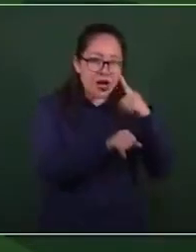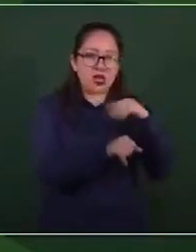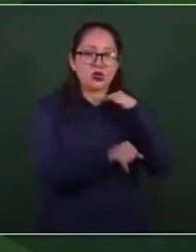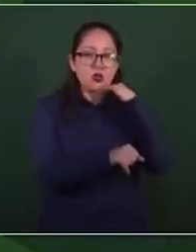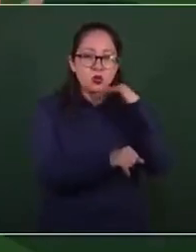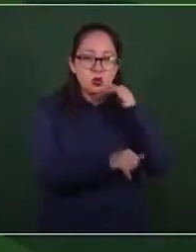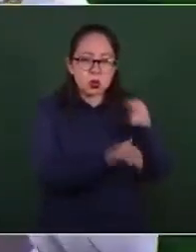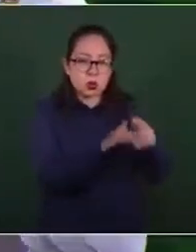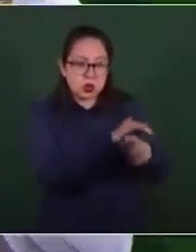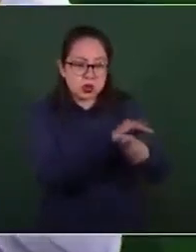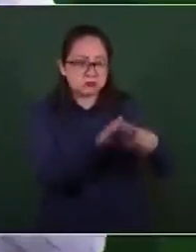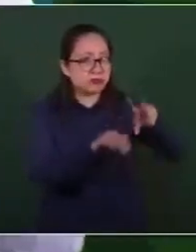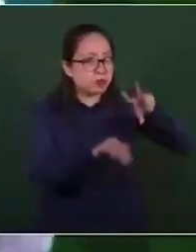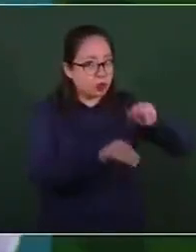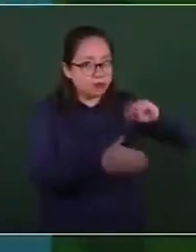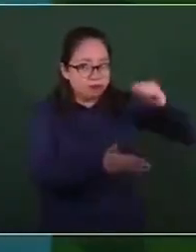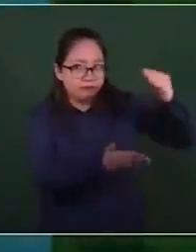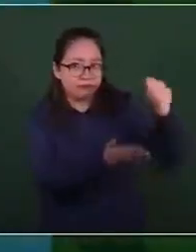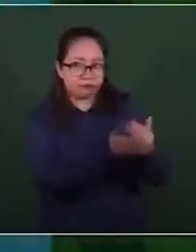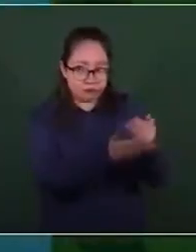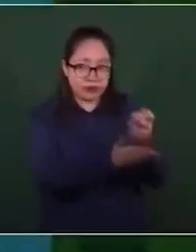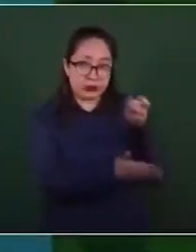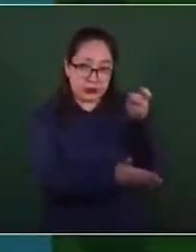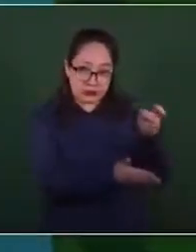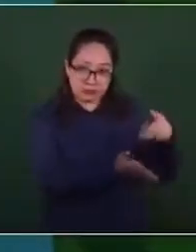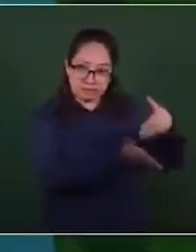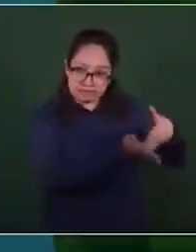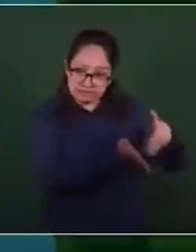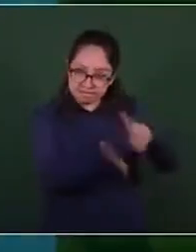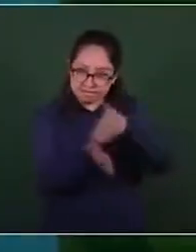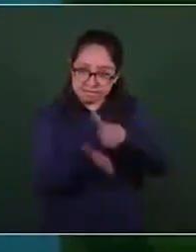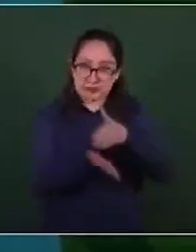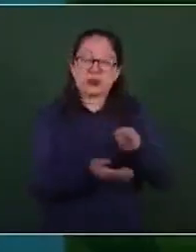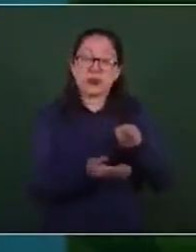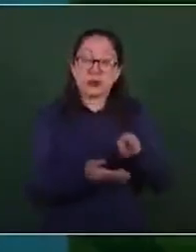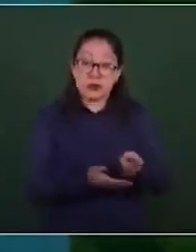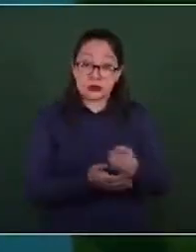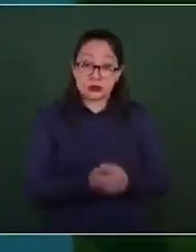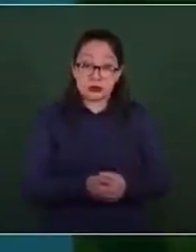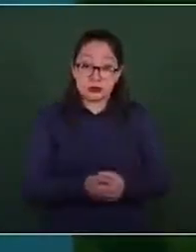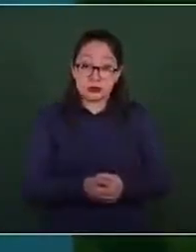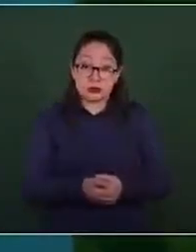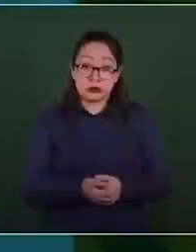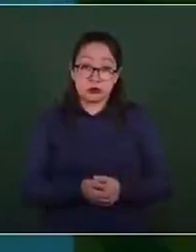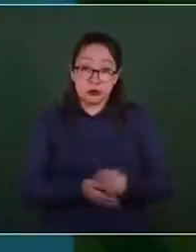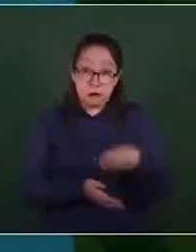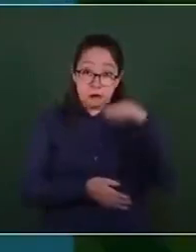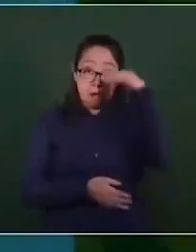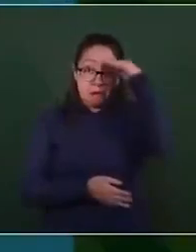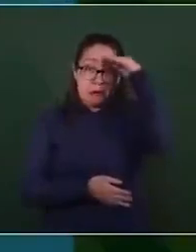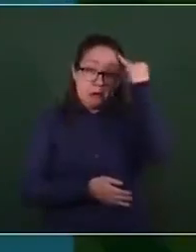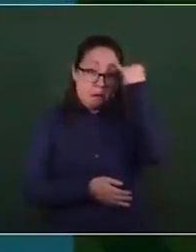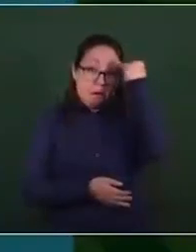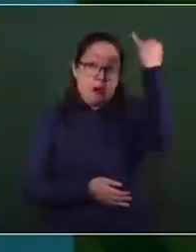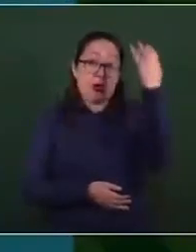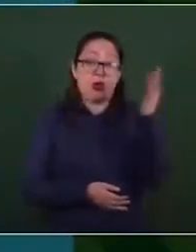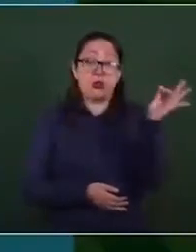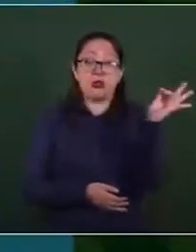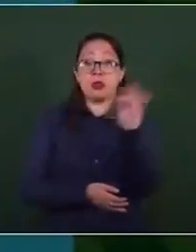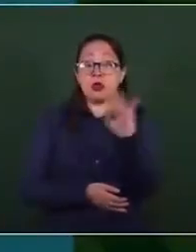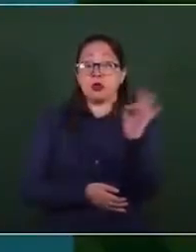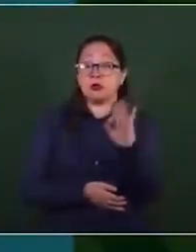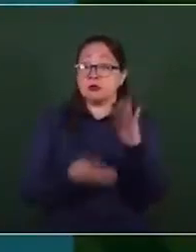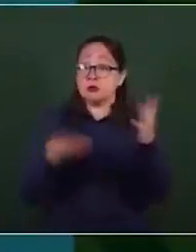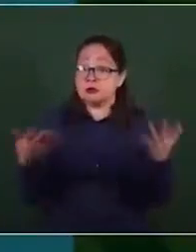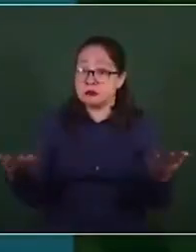no dándole el mismo trato y a veces hasta